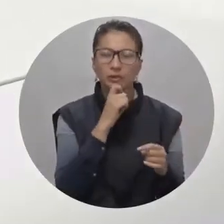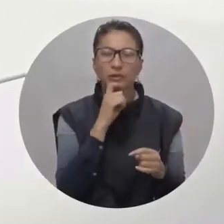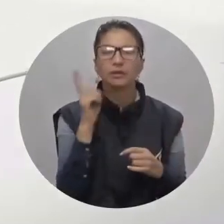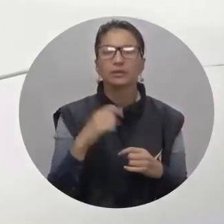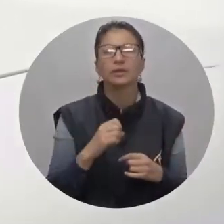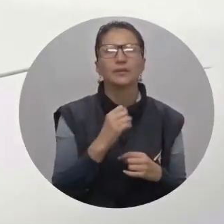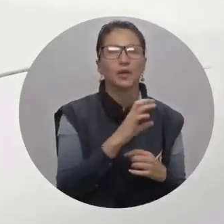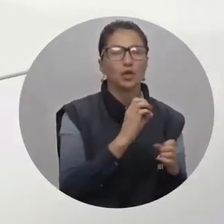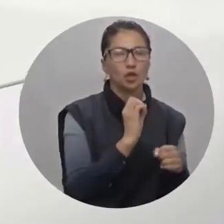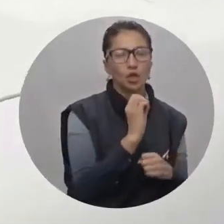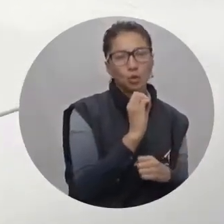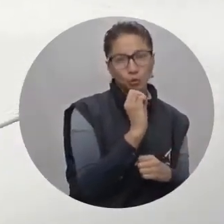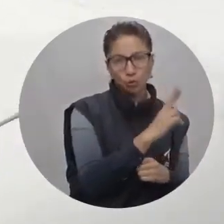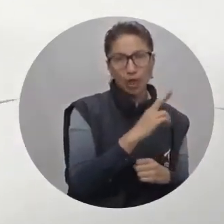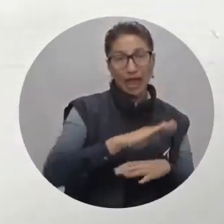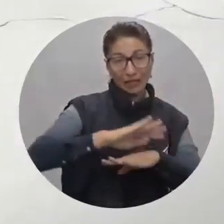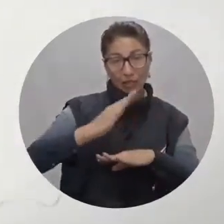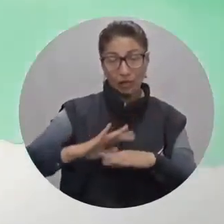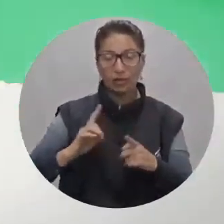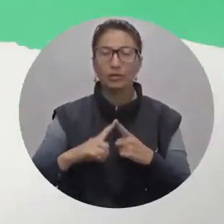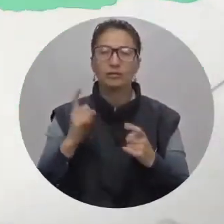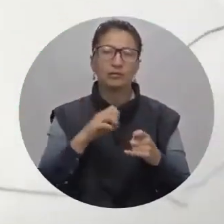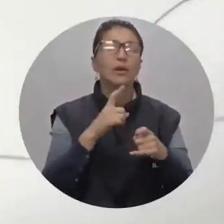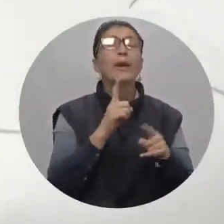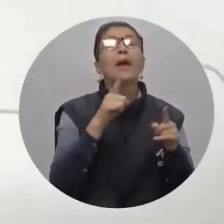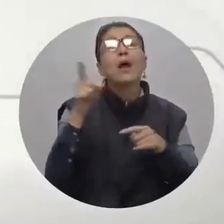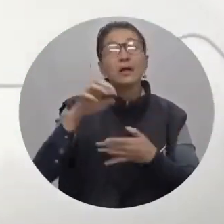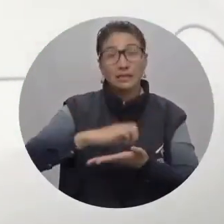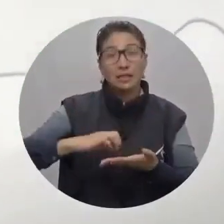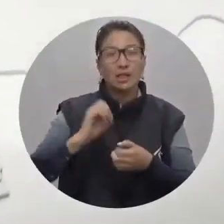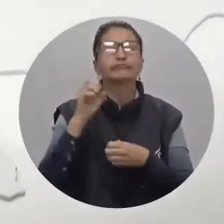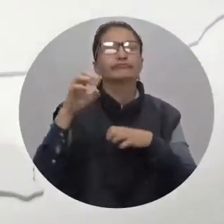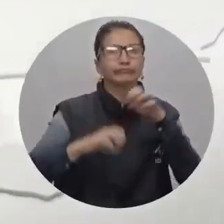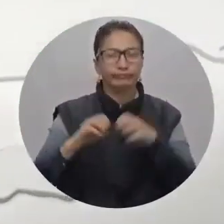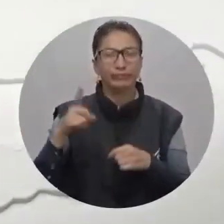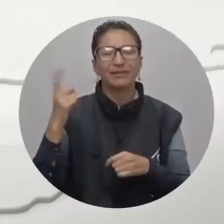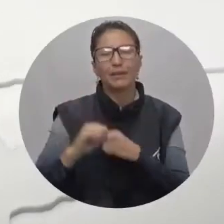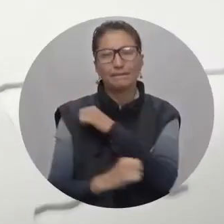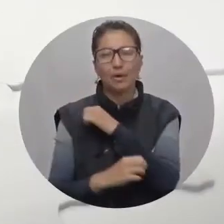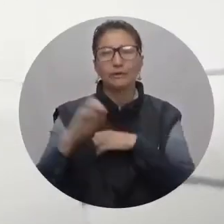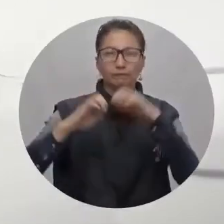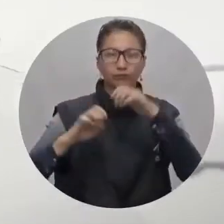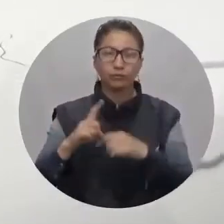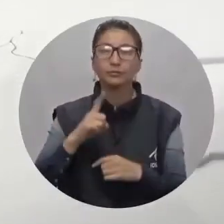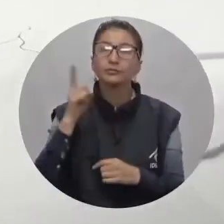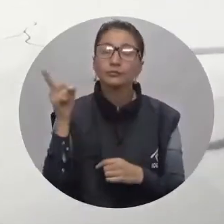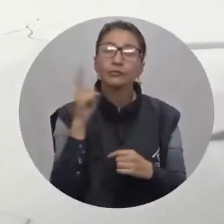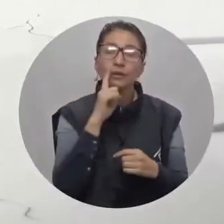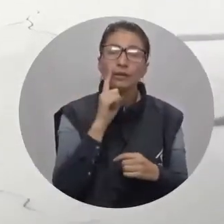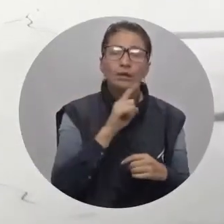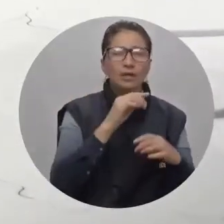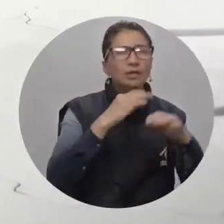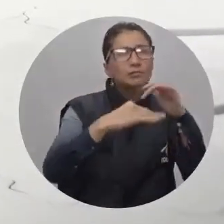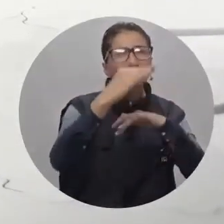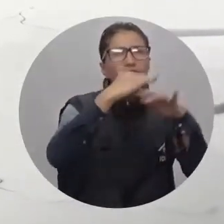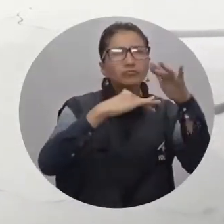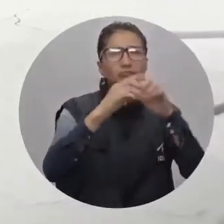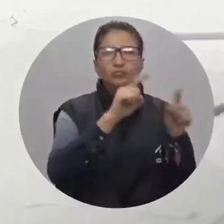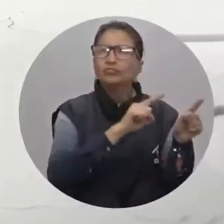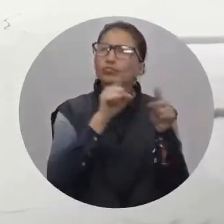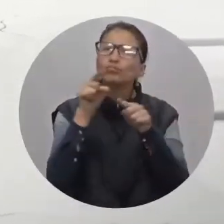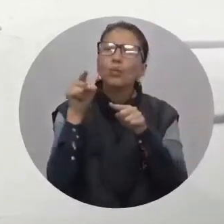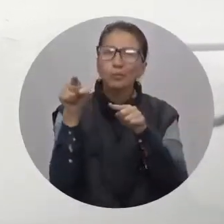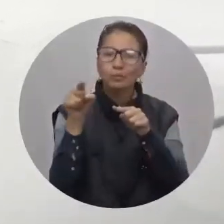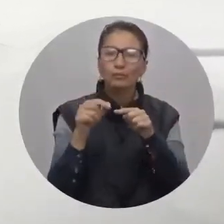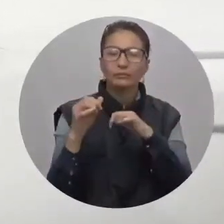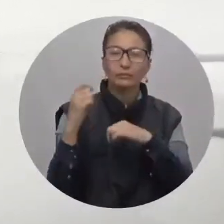occidente y sur de Antioquia. Caerán lloviznas en zonas de los Santanderes y occidente de Boyacá. Las nubes se extienden esta mañana también